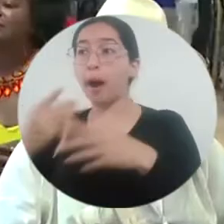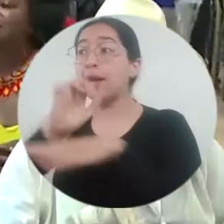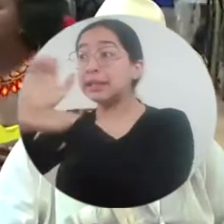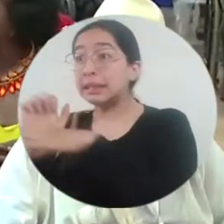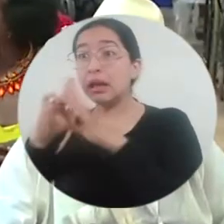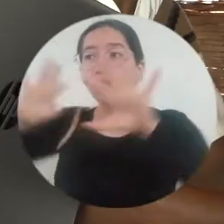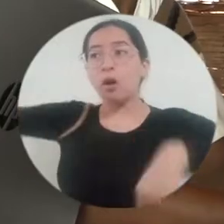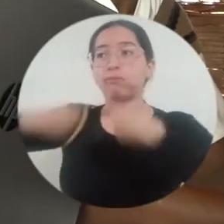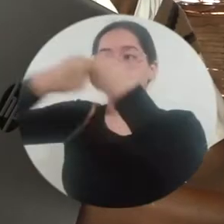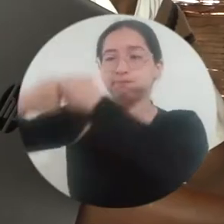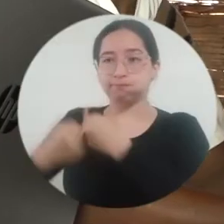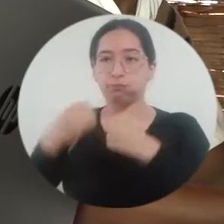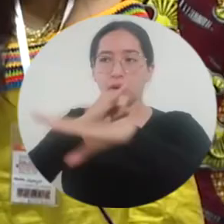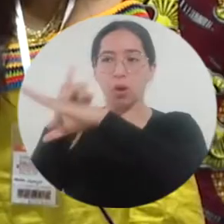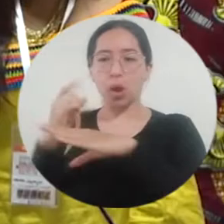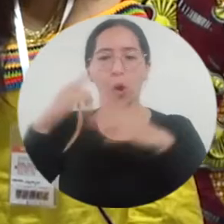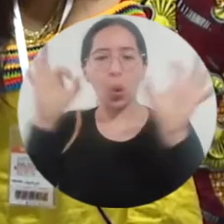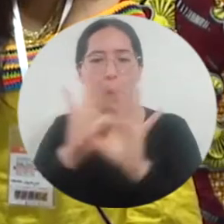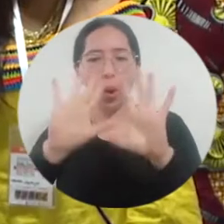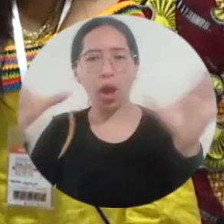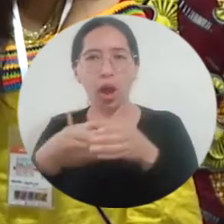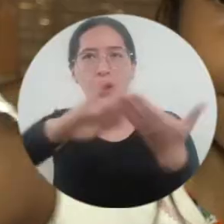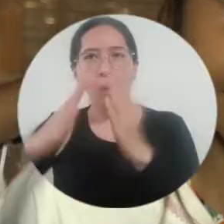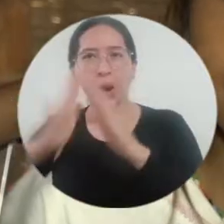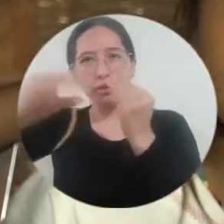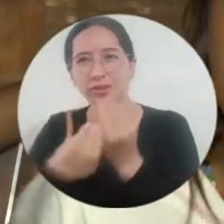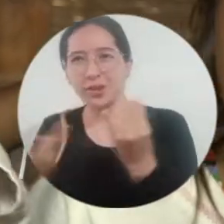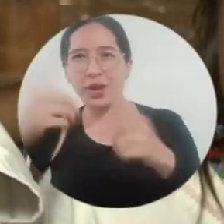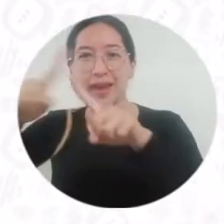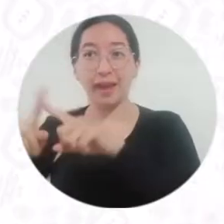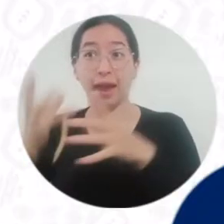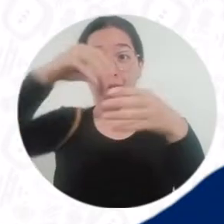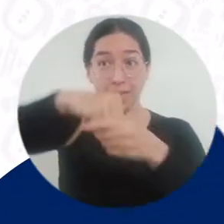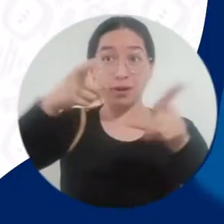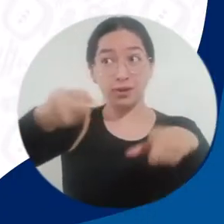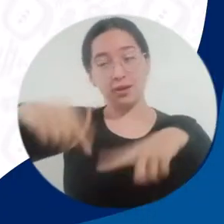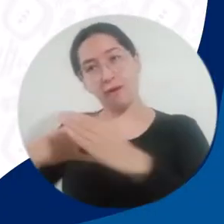procesos educativos en beneficio de comunidades diversas dentro y fuera de la alma mater.